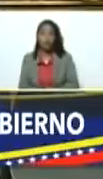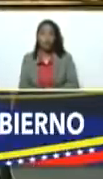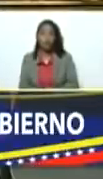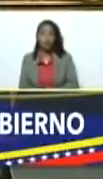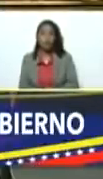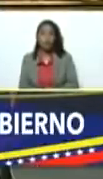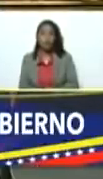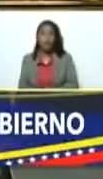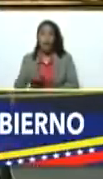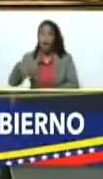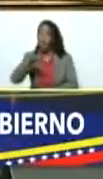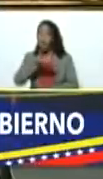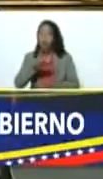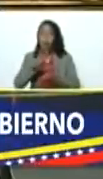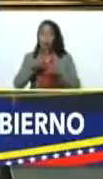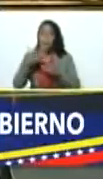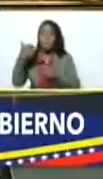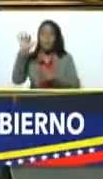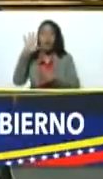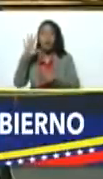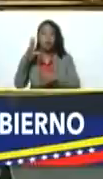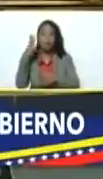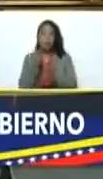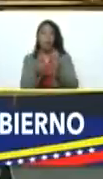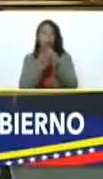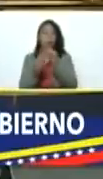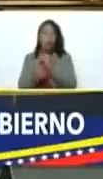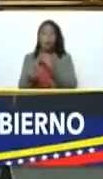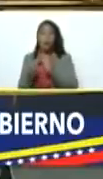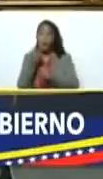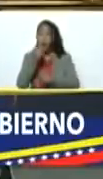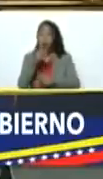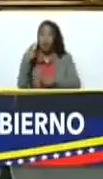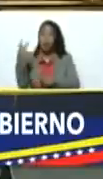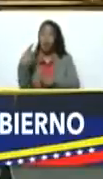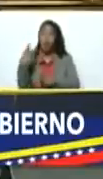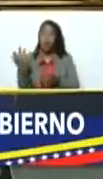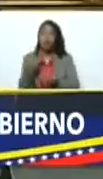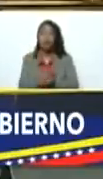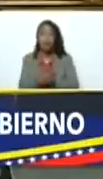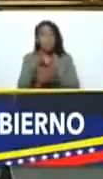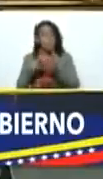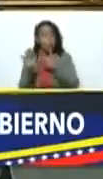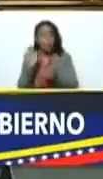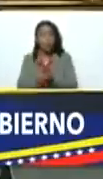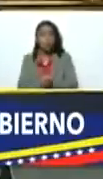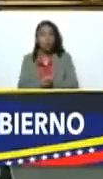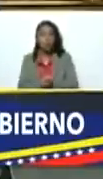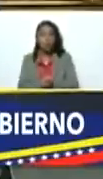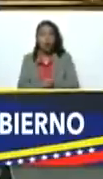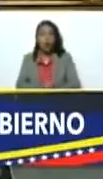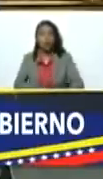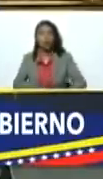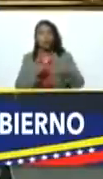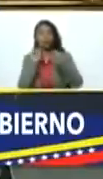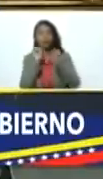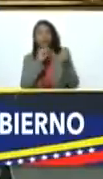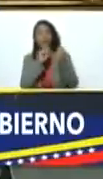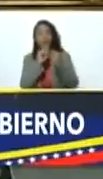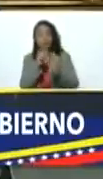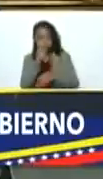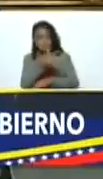que todos los demás se fueron bueno conde vamos a lanzarnos un contrapunteo ¿les parece?